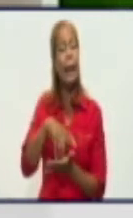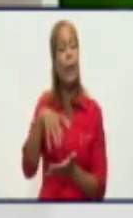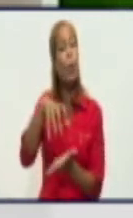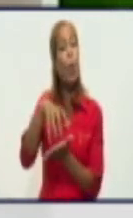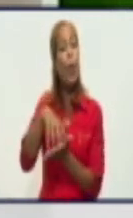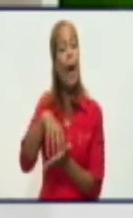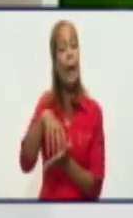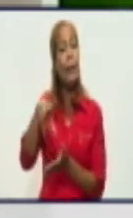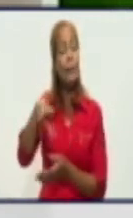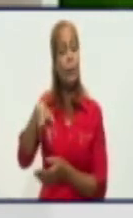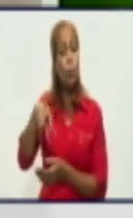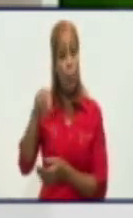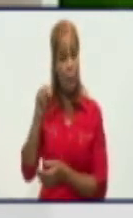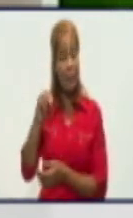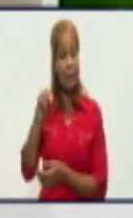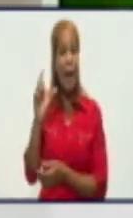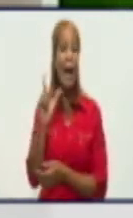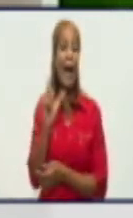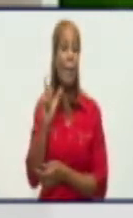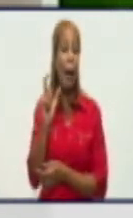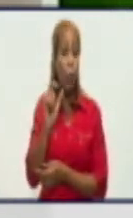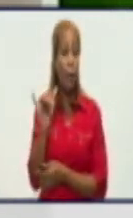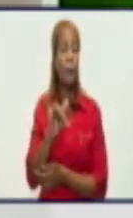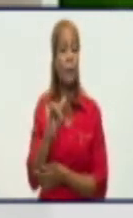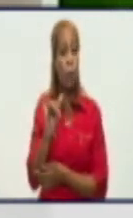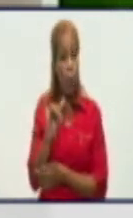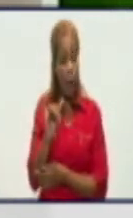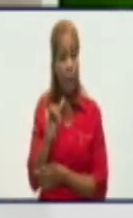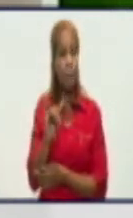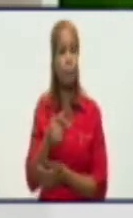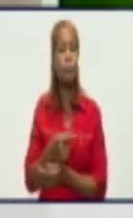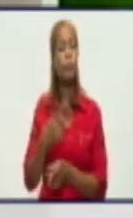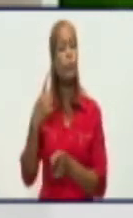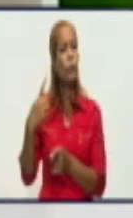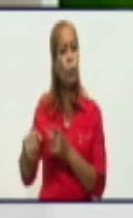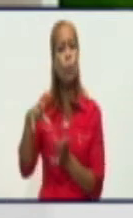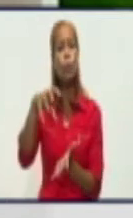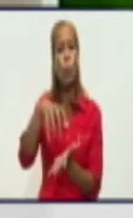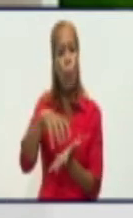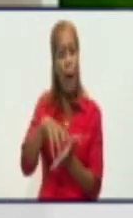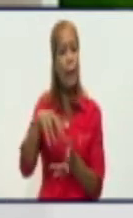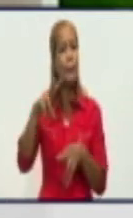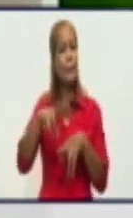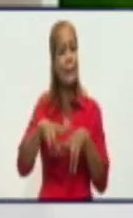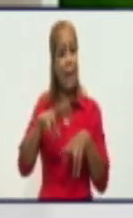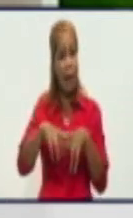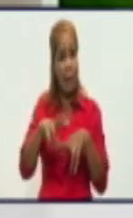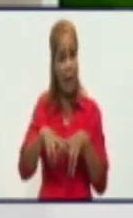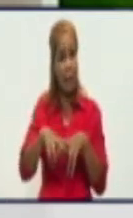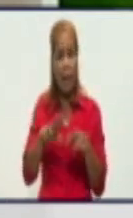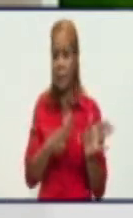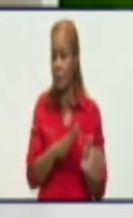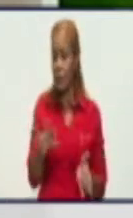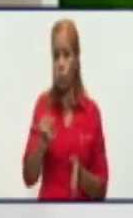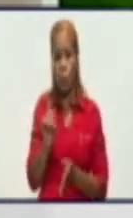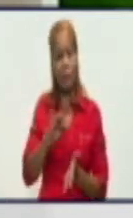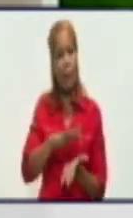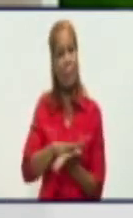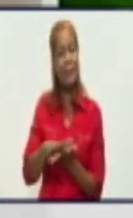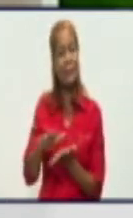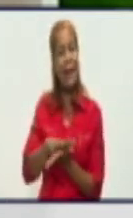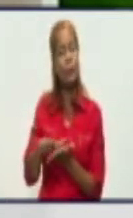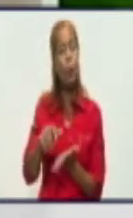que es 10 de octubre. Están fuera las dos patanas que hay en el Mariel. Está fuera la planta de energaje en Varadero. Y